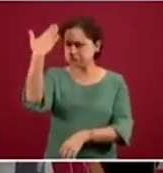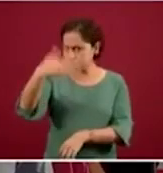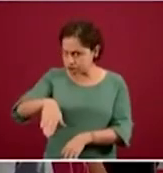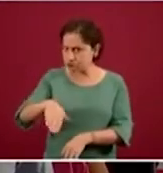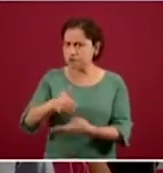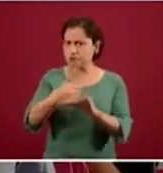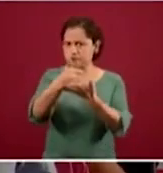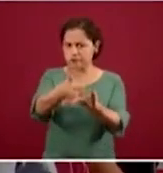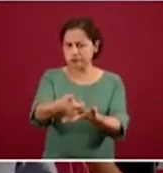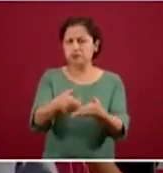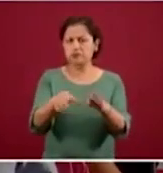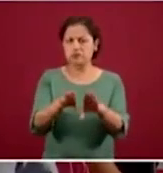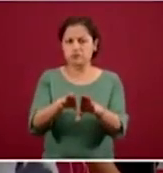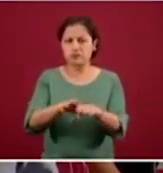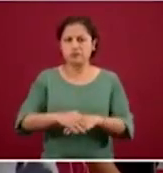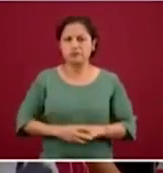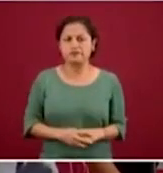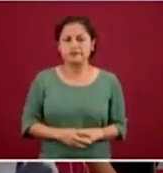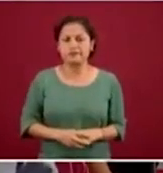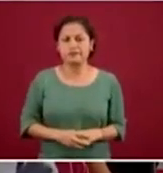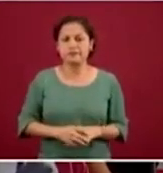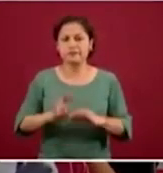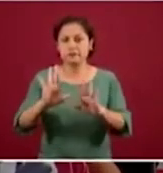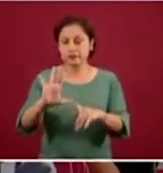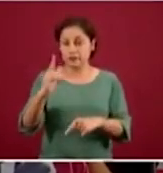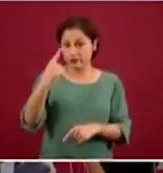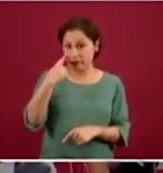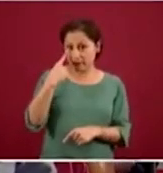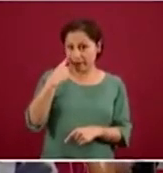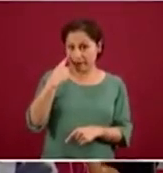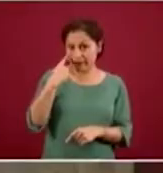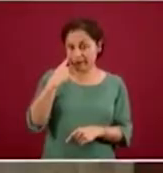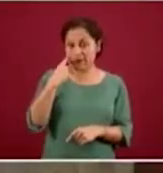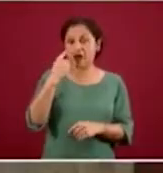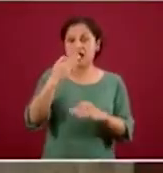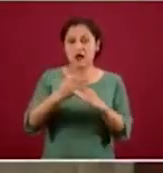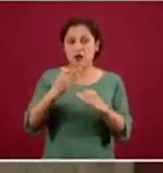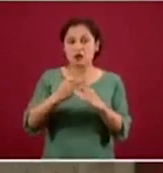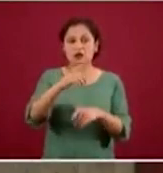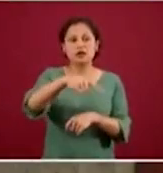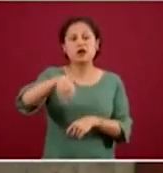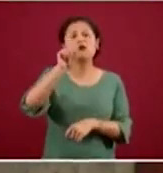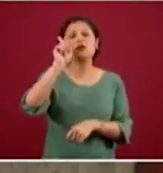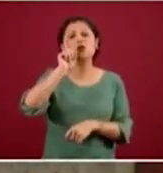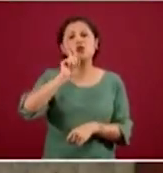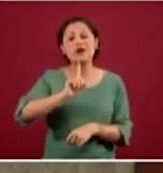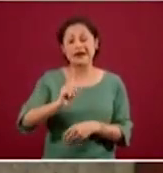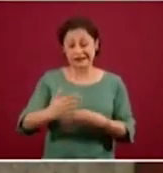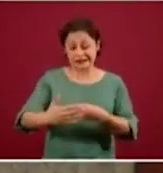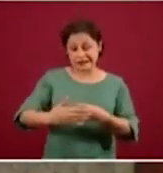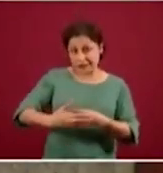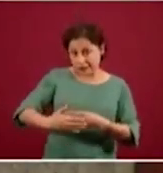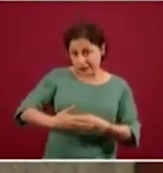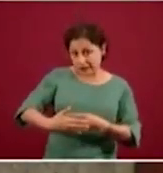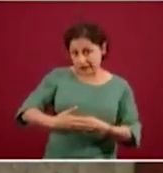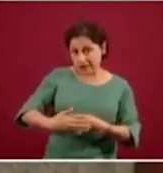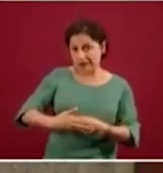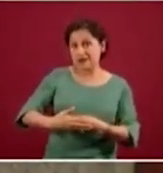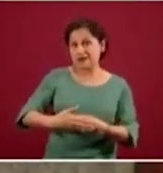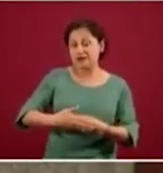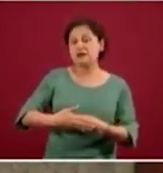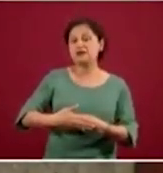Aquí un recordatorio para todas las mujeres embarazadas. Es indispensable que